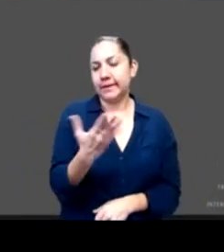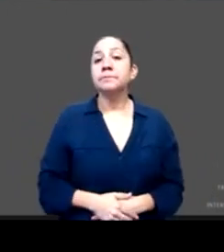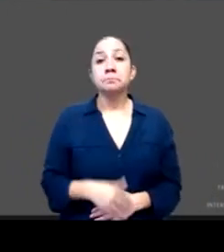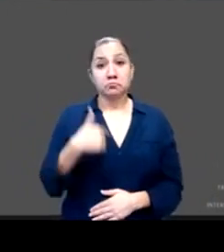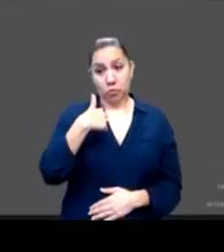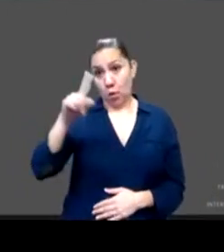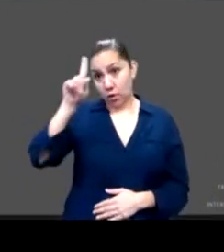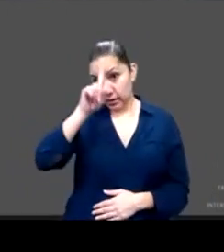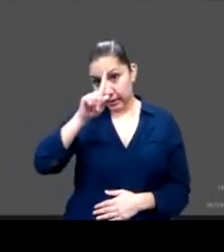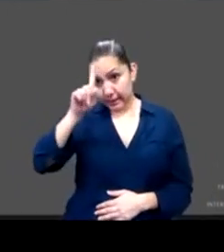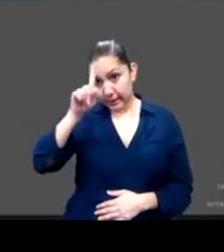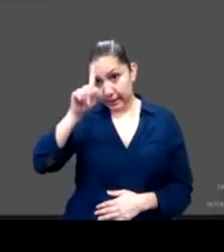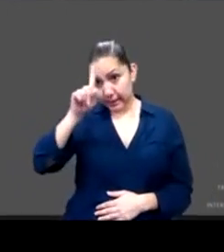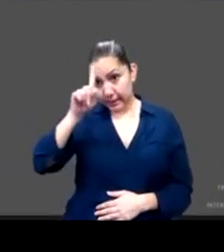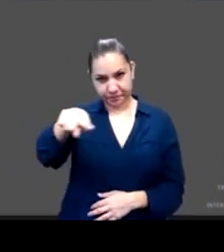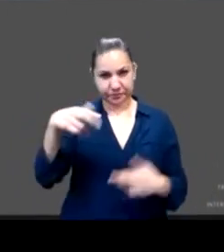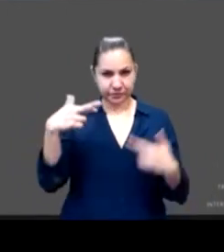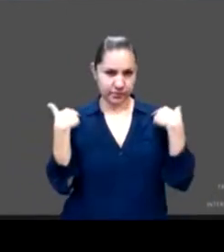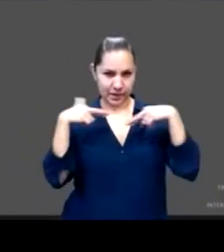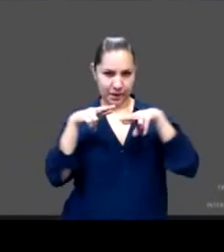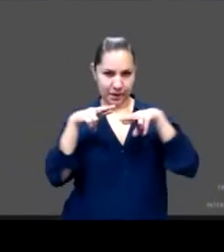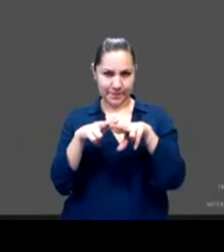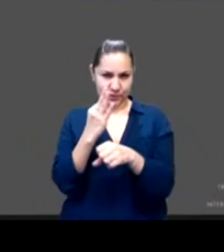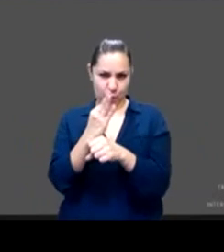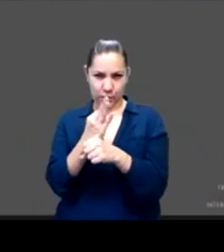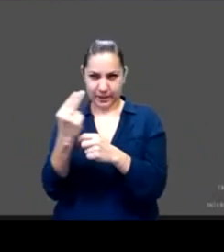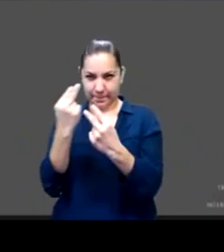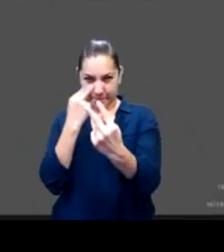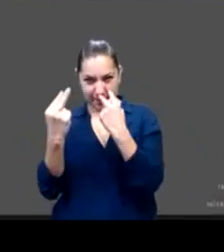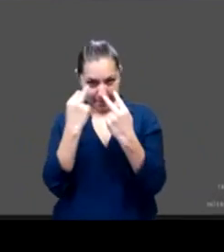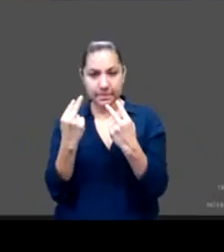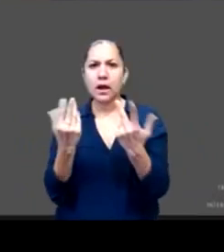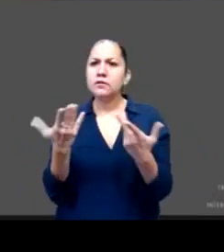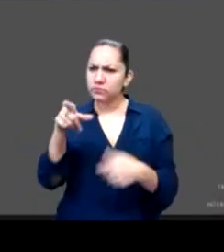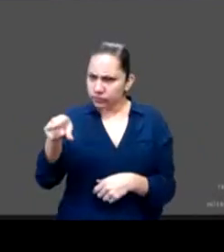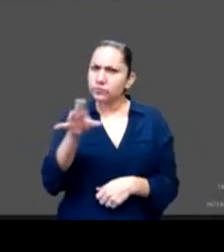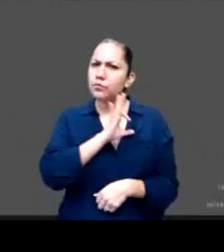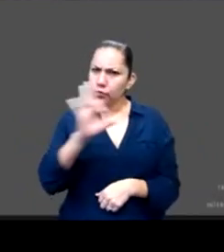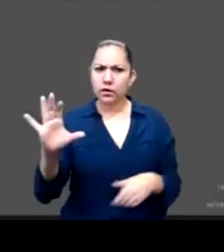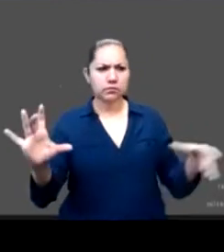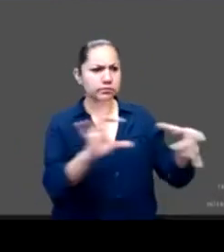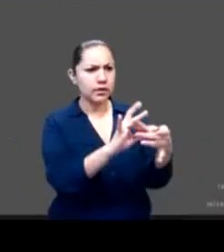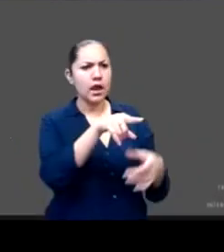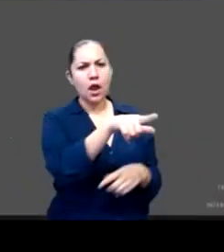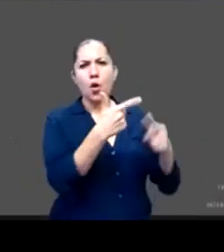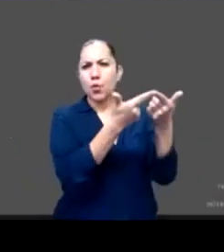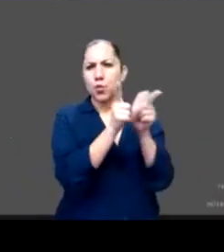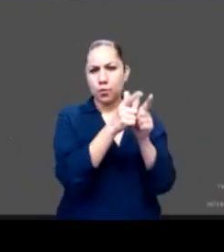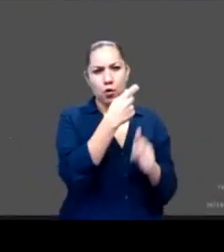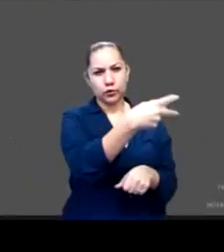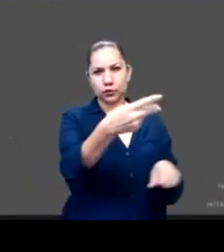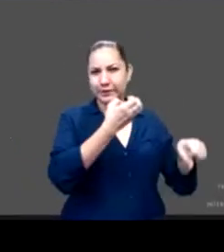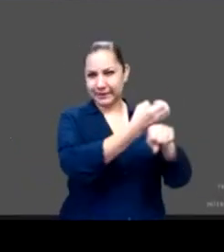a este foro, a este seminario, que se acerquen a los grupos estatales de prevención de embarazo a adolescentes de sus